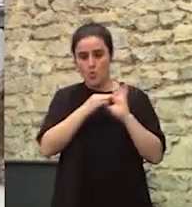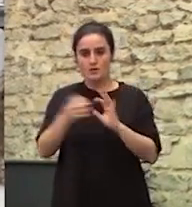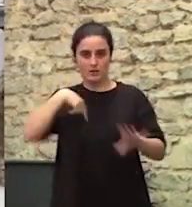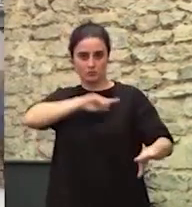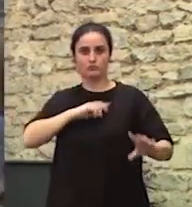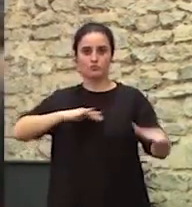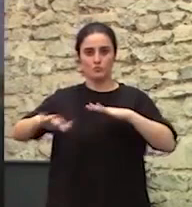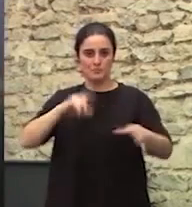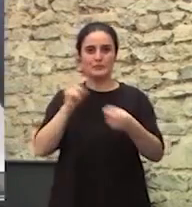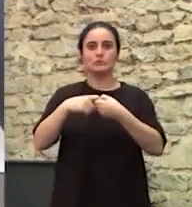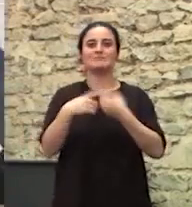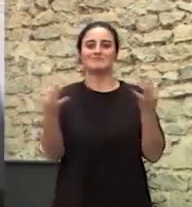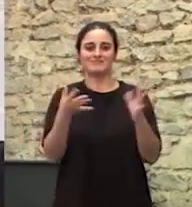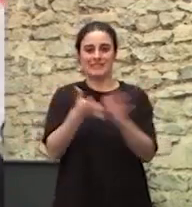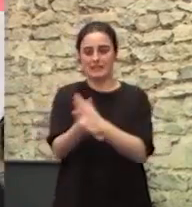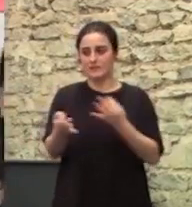este movimiento.